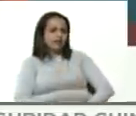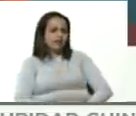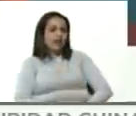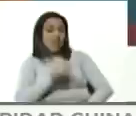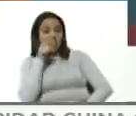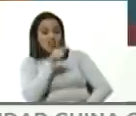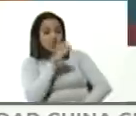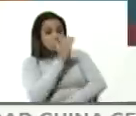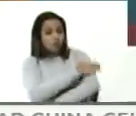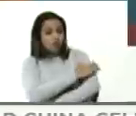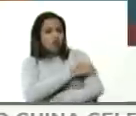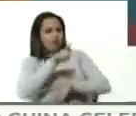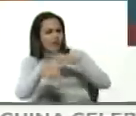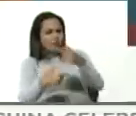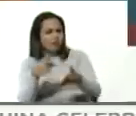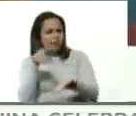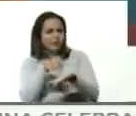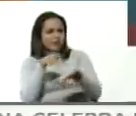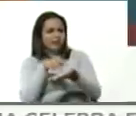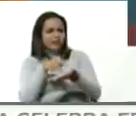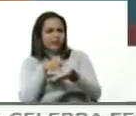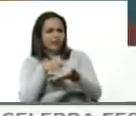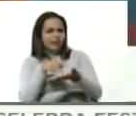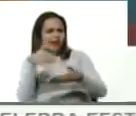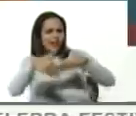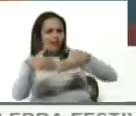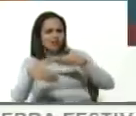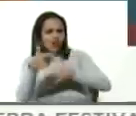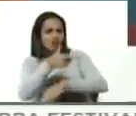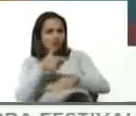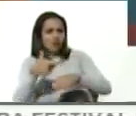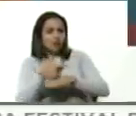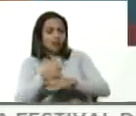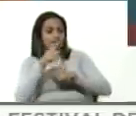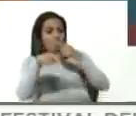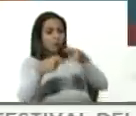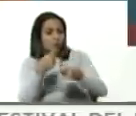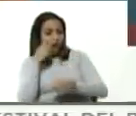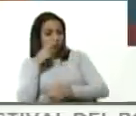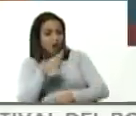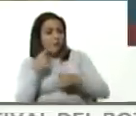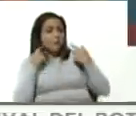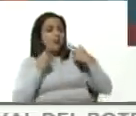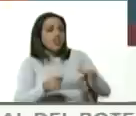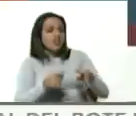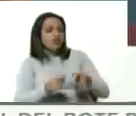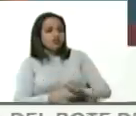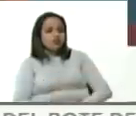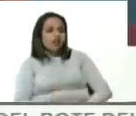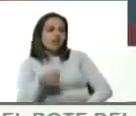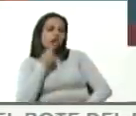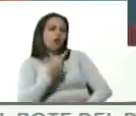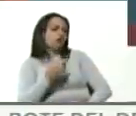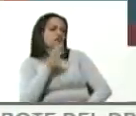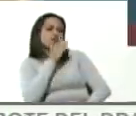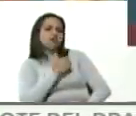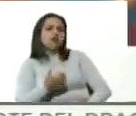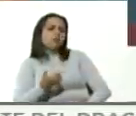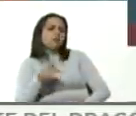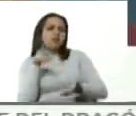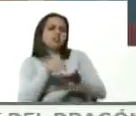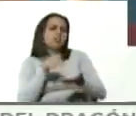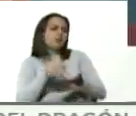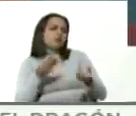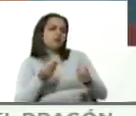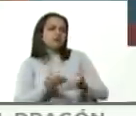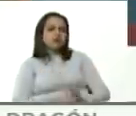oposición luego participó en las elecciones de gobernadores y cuando vieron que perdieron 20 de las 23 gobernaciones decidieron no participar mucho en las de alcalde y van